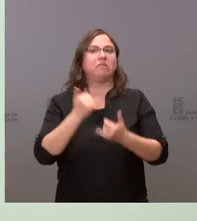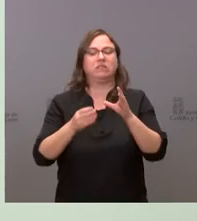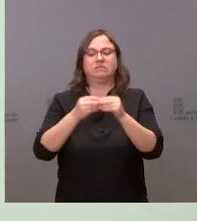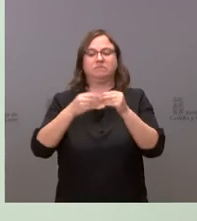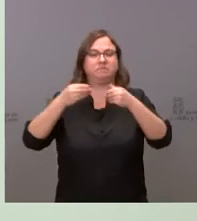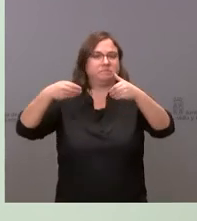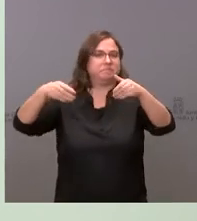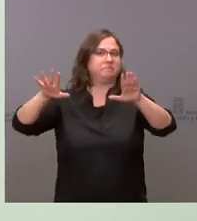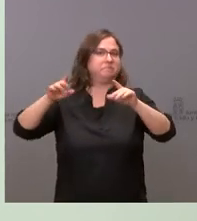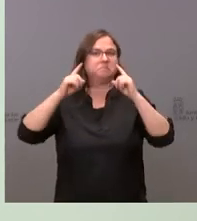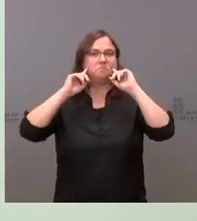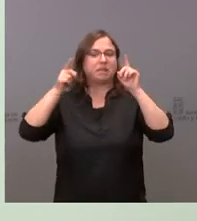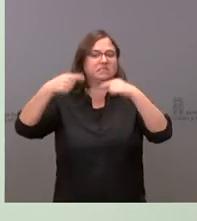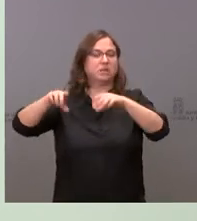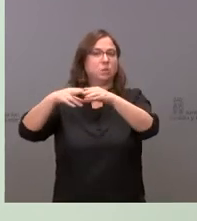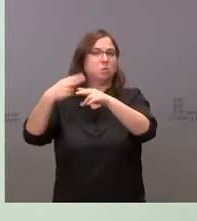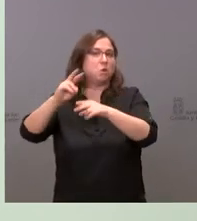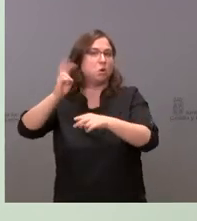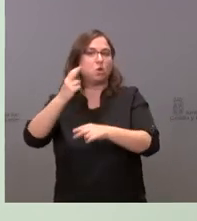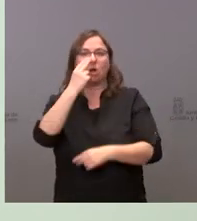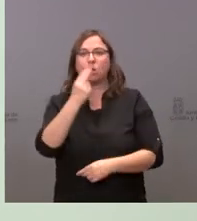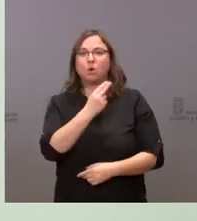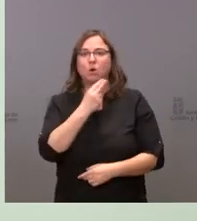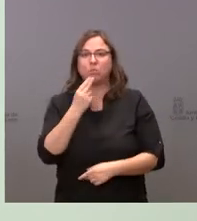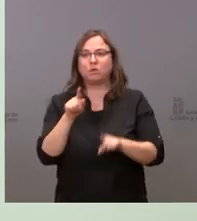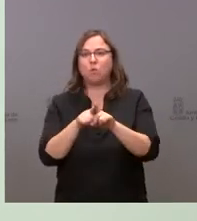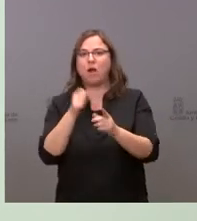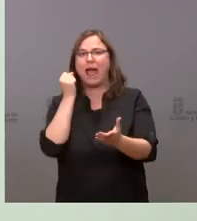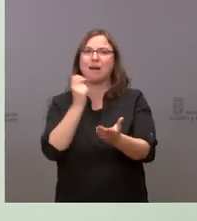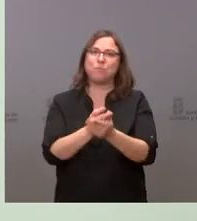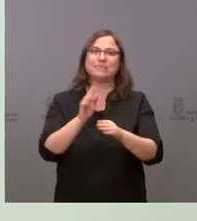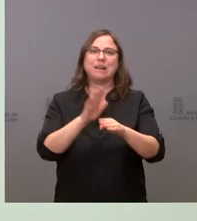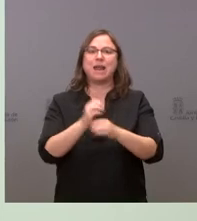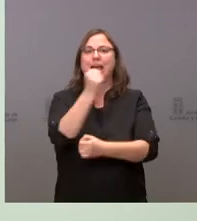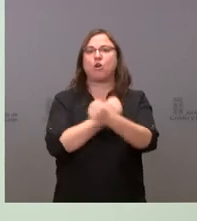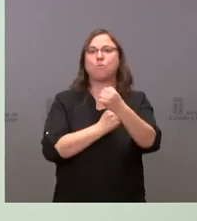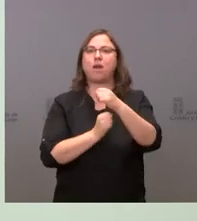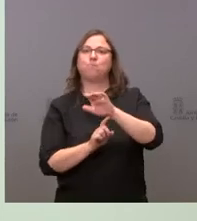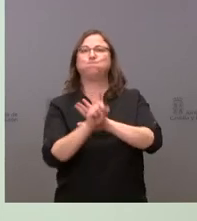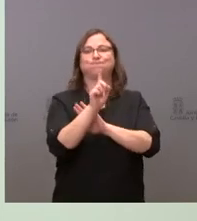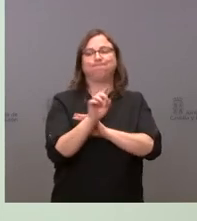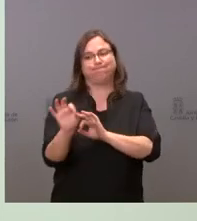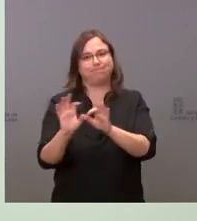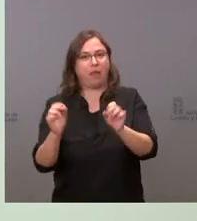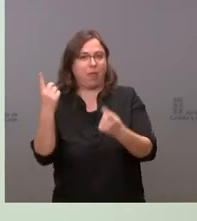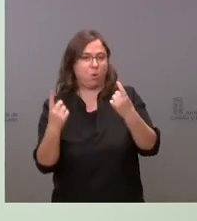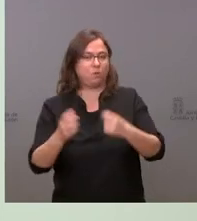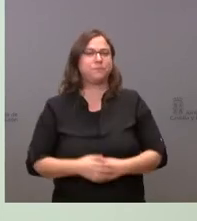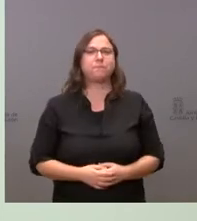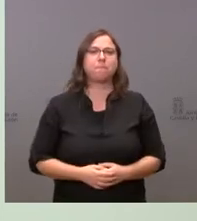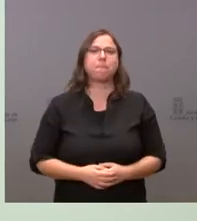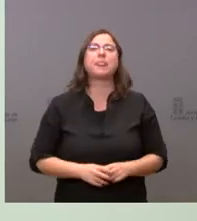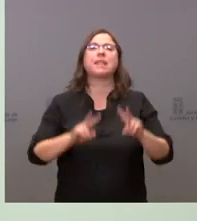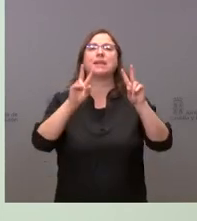y despreocupado del compromiso de apostar por la recuperación económica. Respecto de la plusvalía,